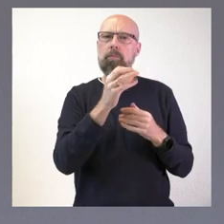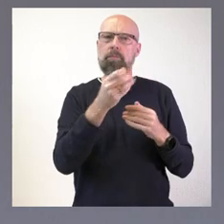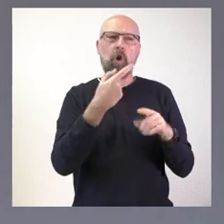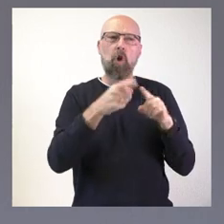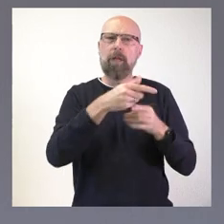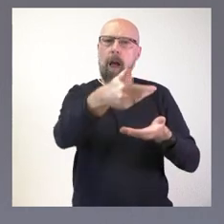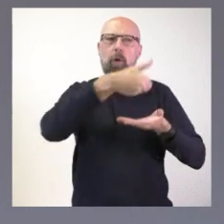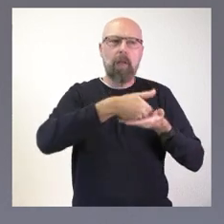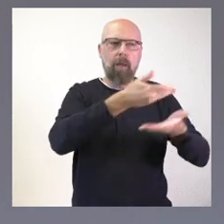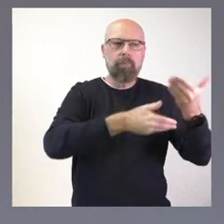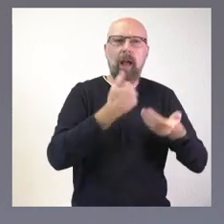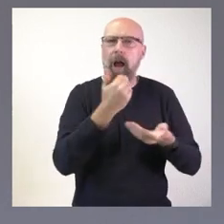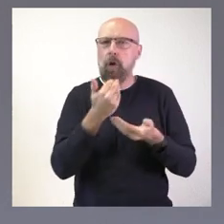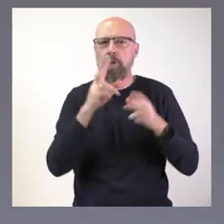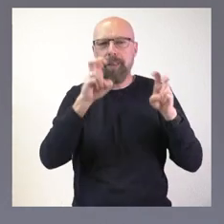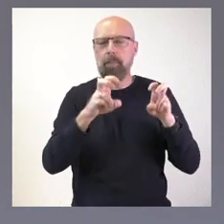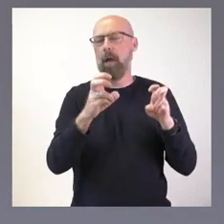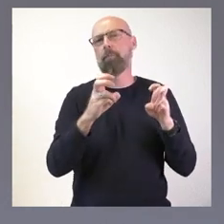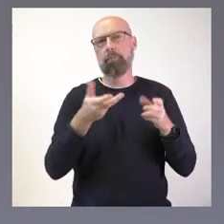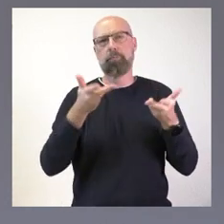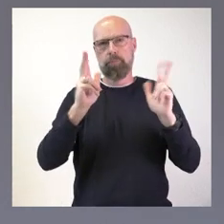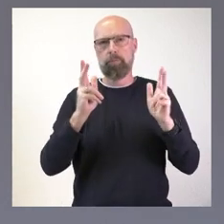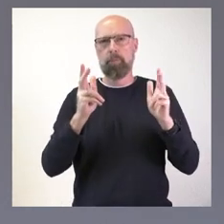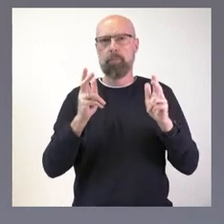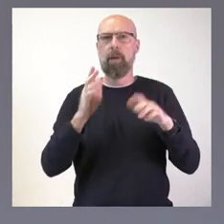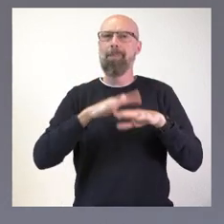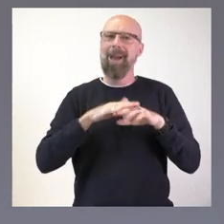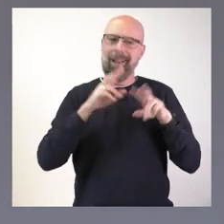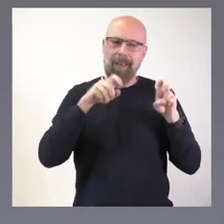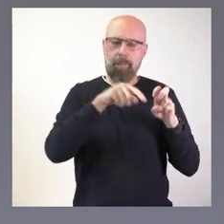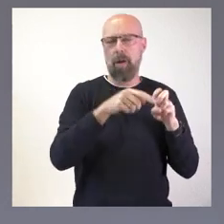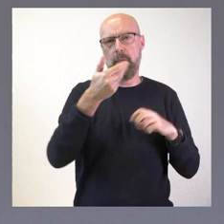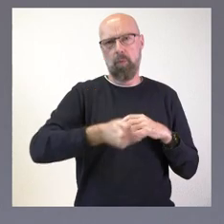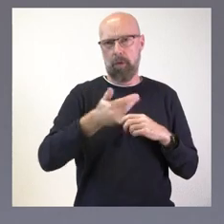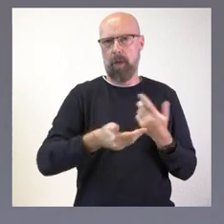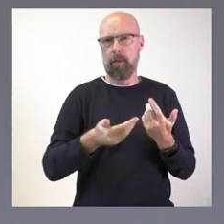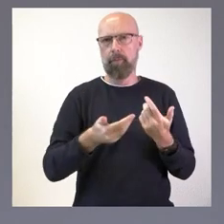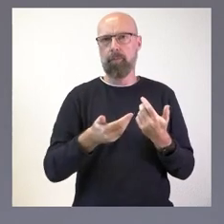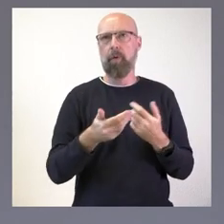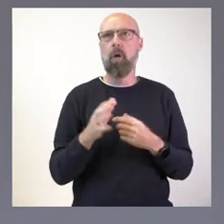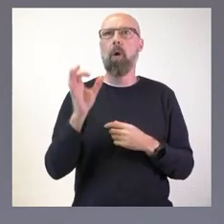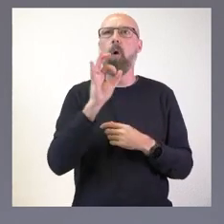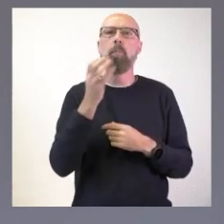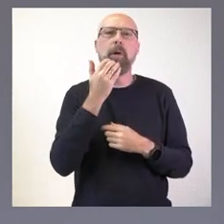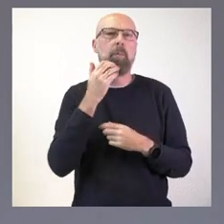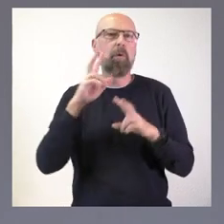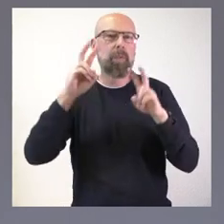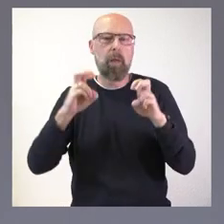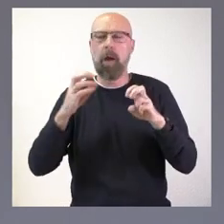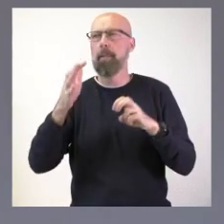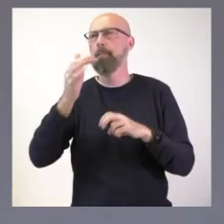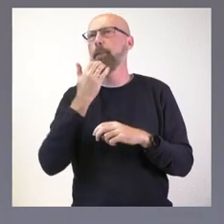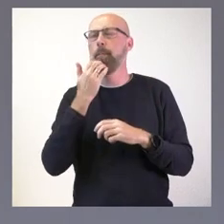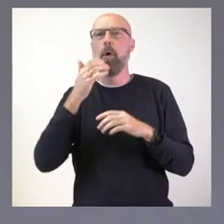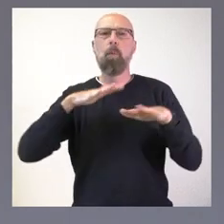que, de verdad, es fundamental para abordar muchas otras, como puede ser incluso la despoblación o incluso el movimiento de